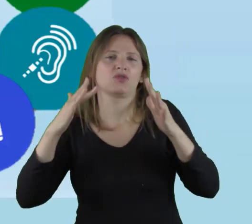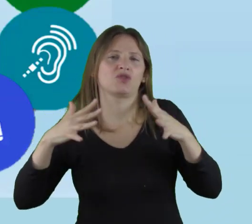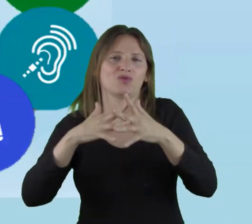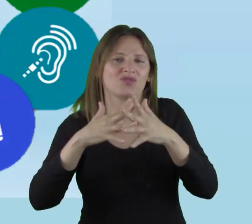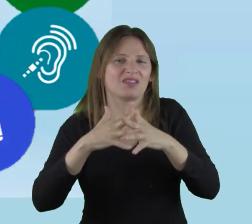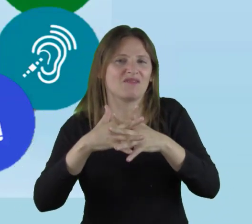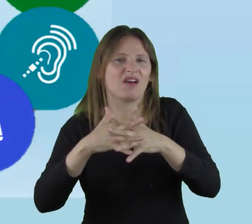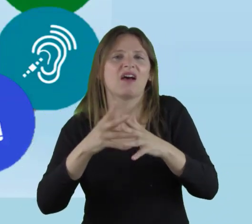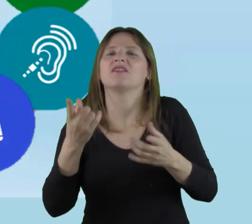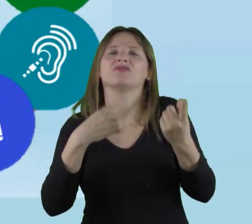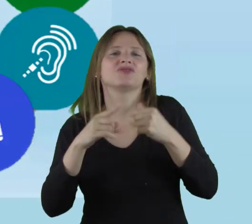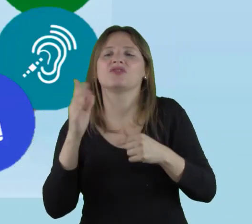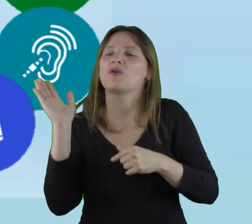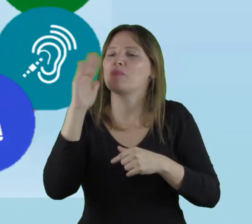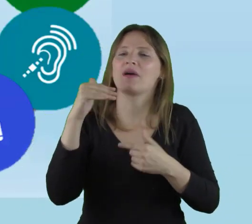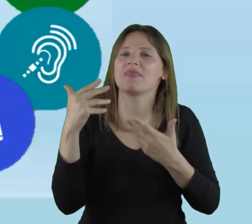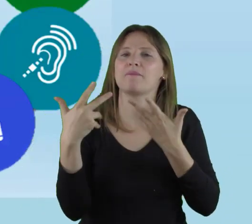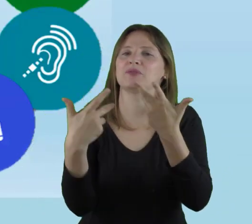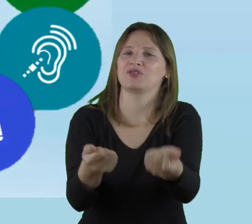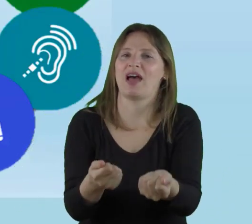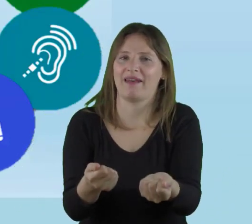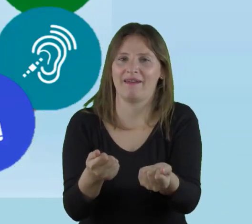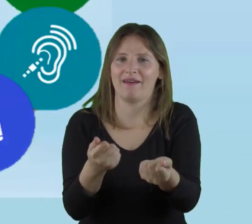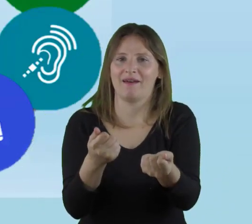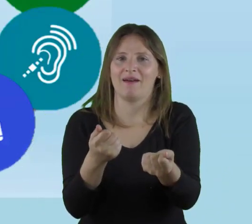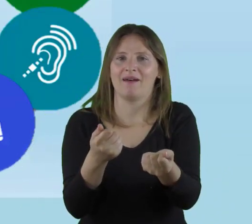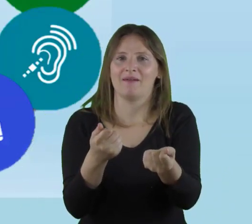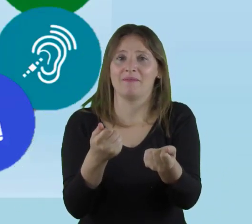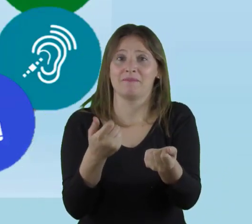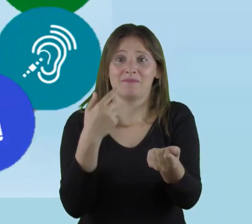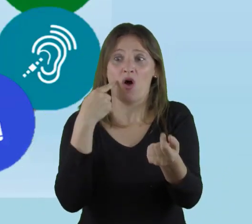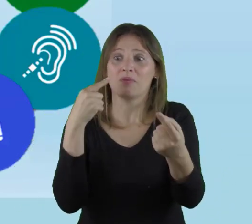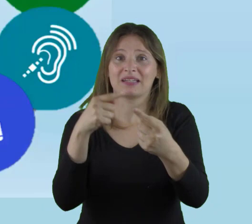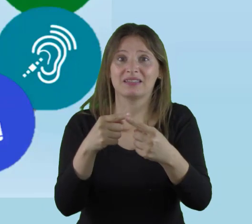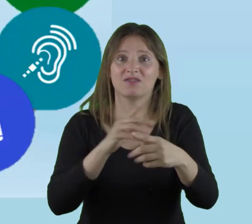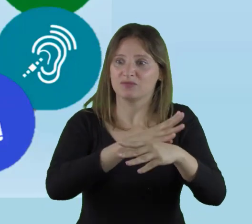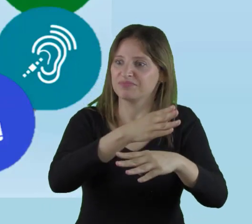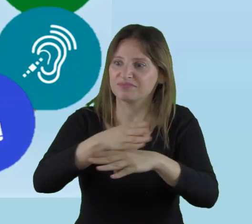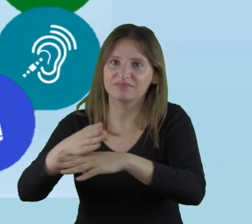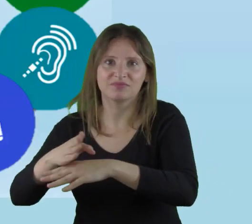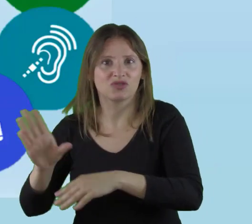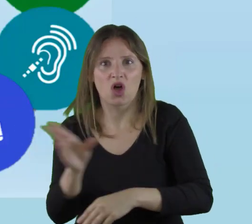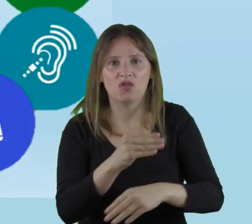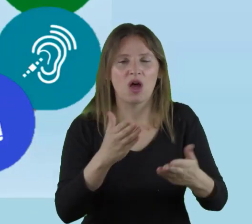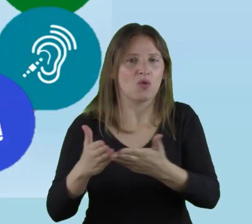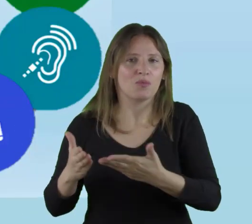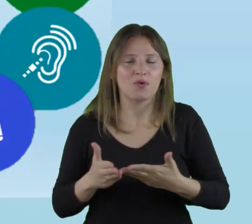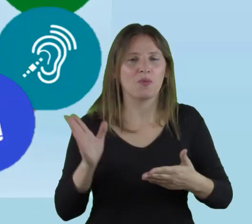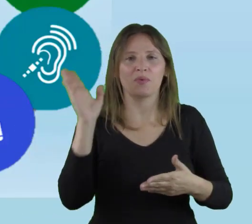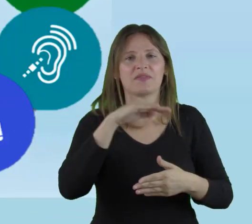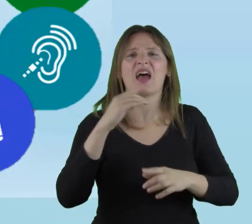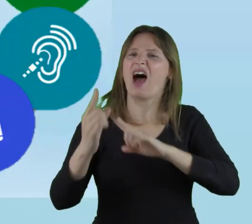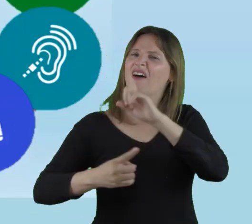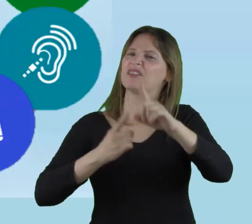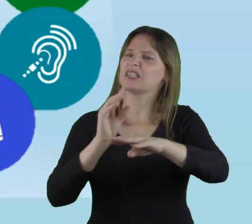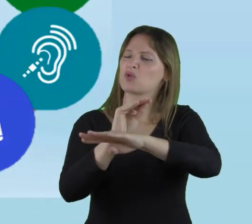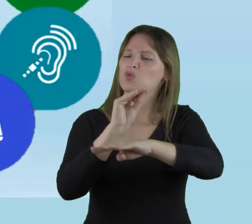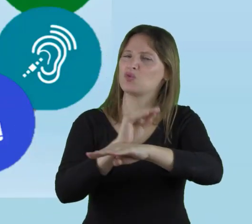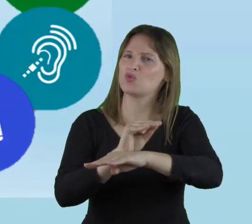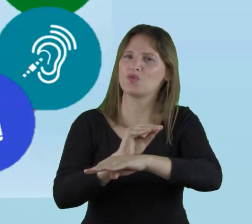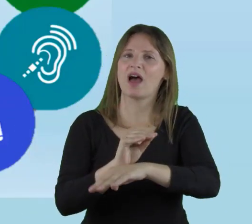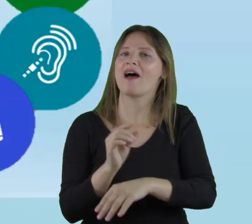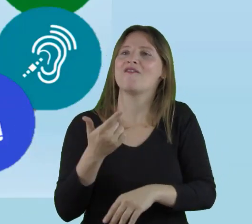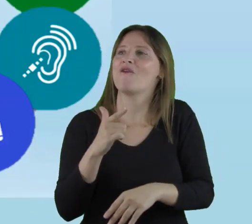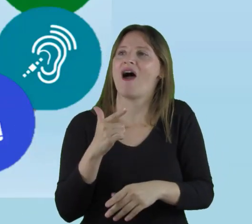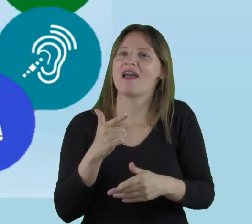para que puedan acceder todos los estudiantes. La cultura, porque a veces no se